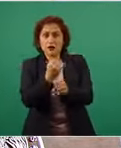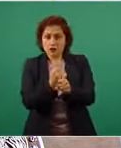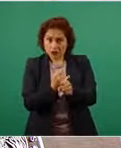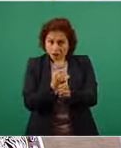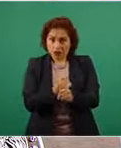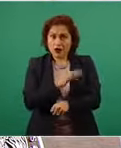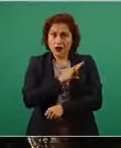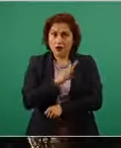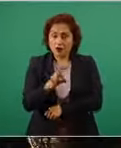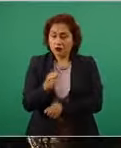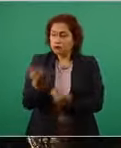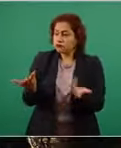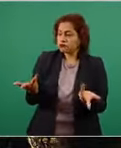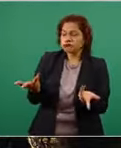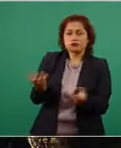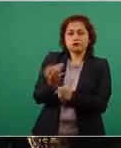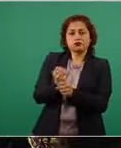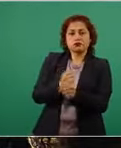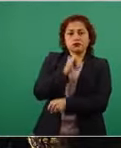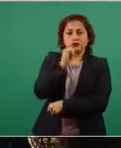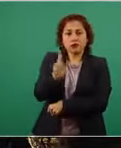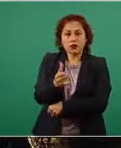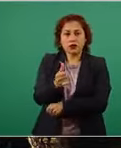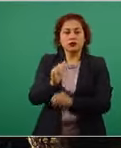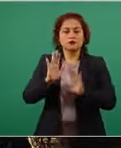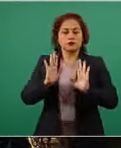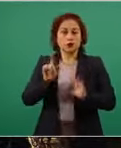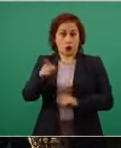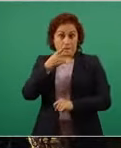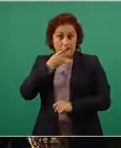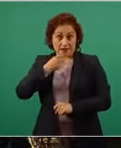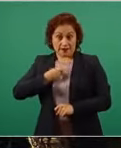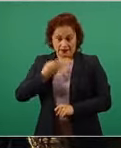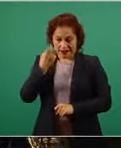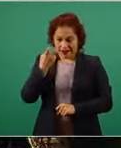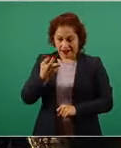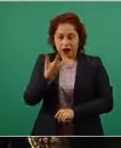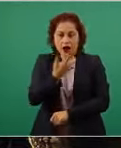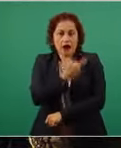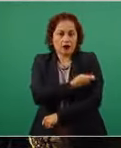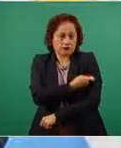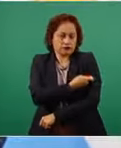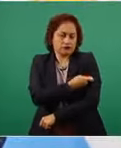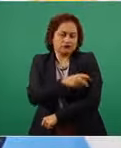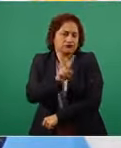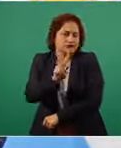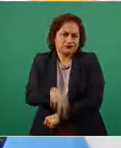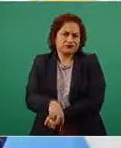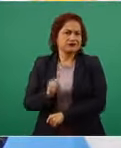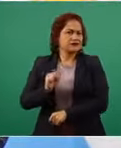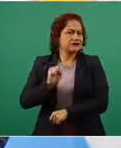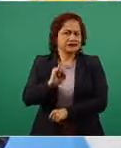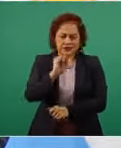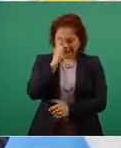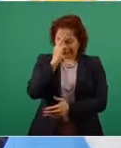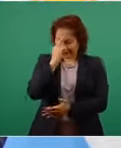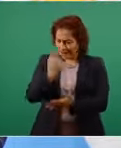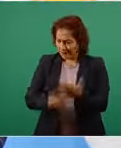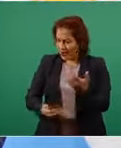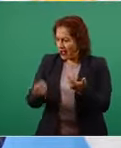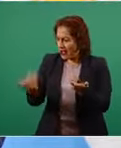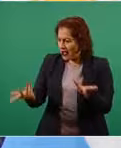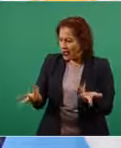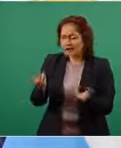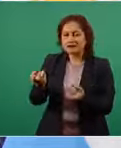el hecho sin duda es un hecho reprobable porque nadie puede avalar que en las circunstancias que vivimos